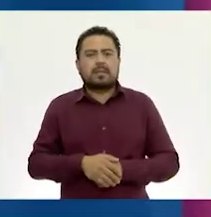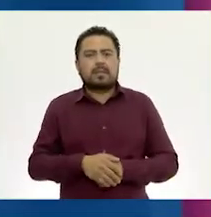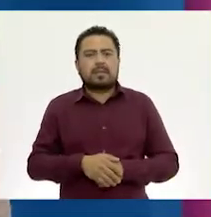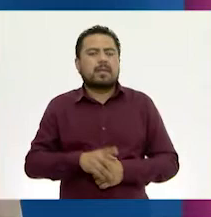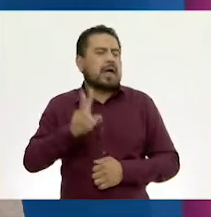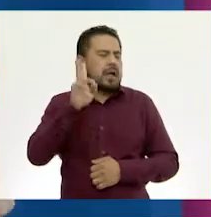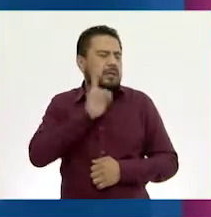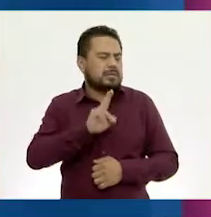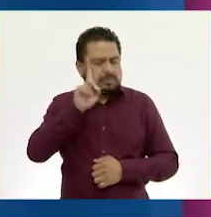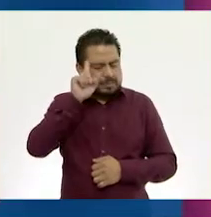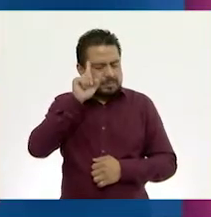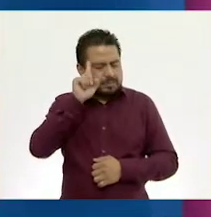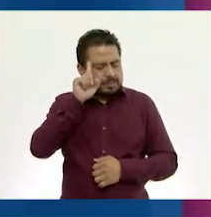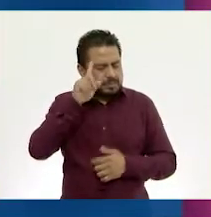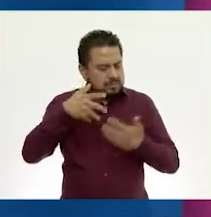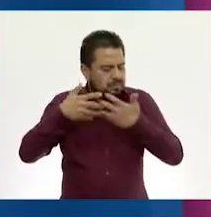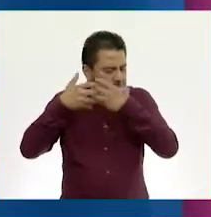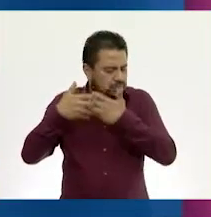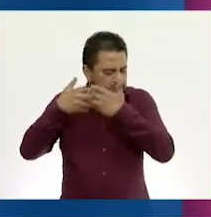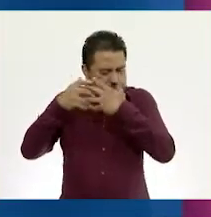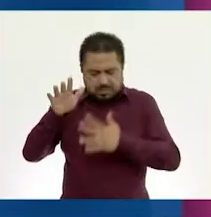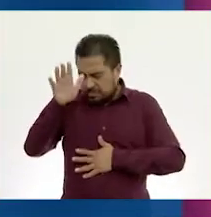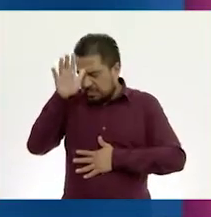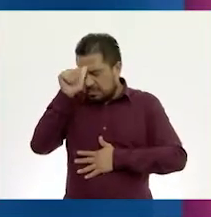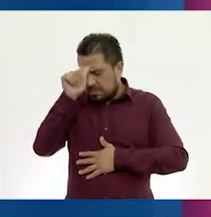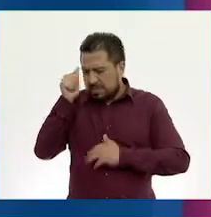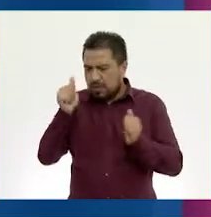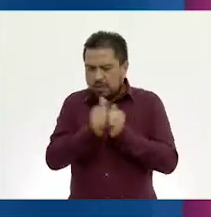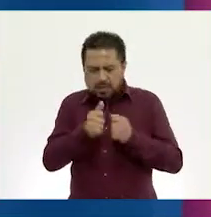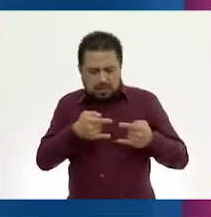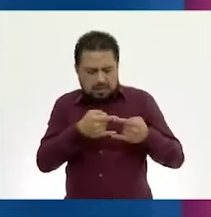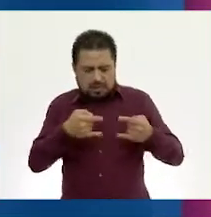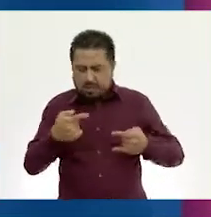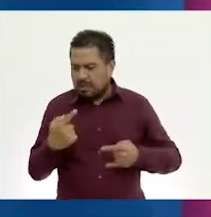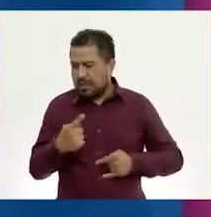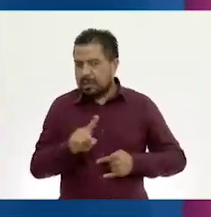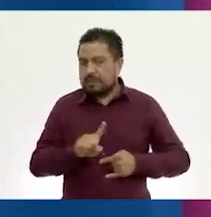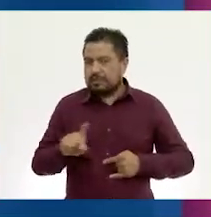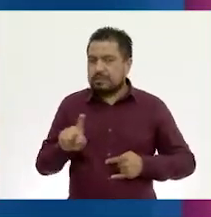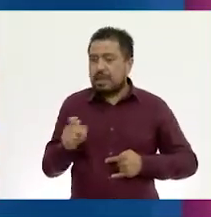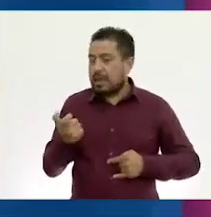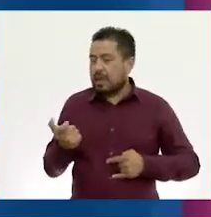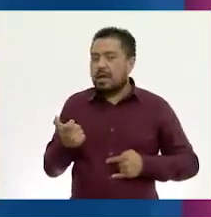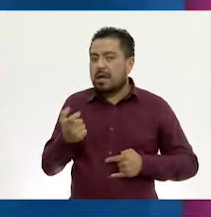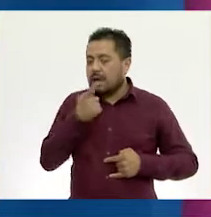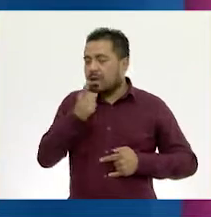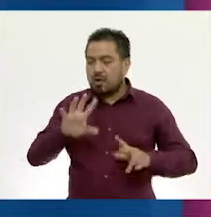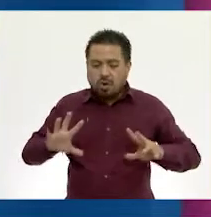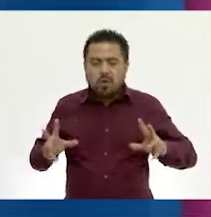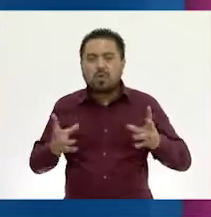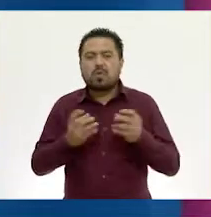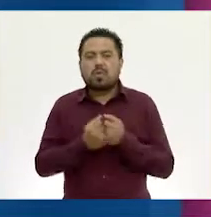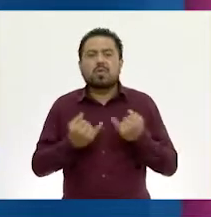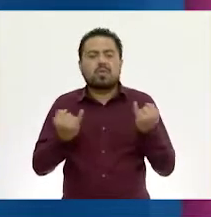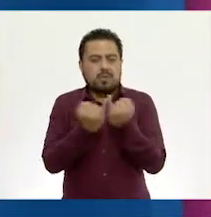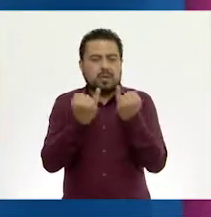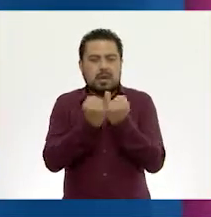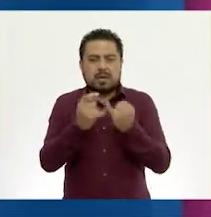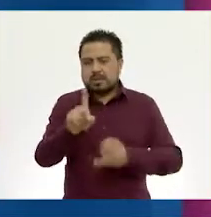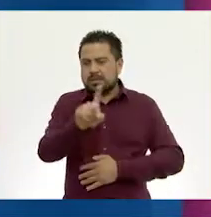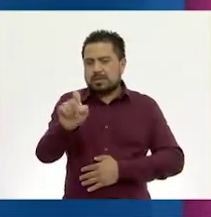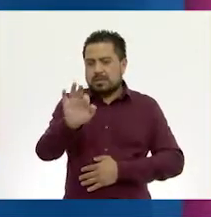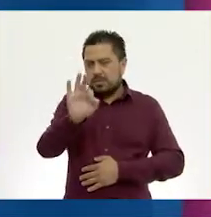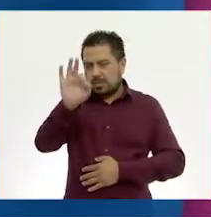A ver, estoy tratando de acordarme. Con los billetes de 100 pesos decíamos que el total es igual al